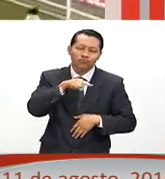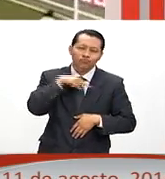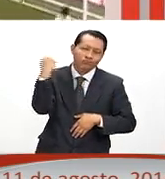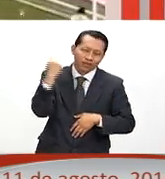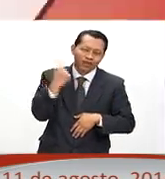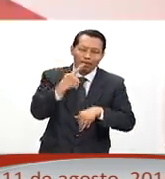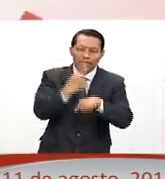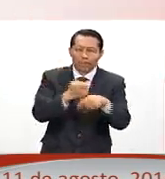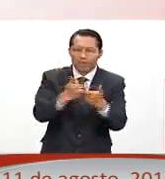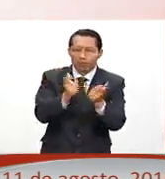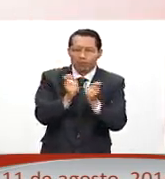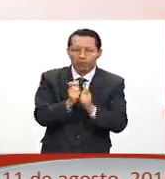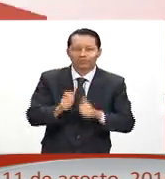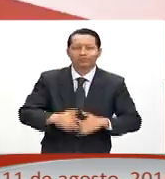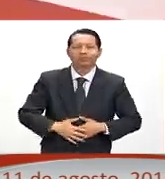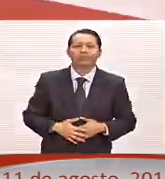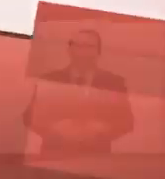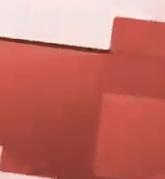primera ronda.